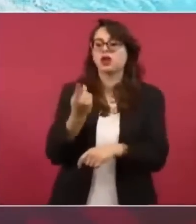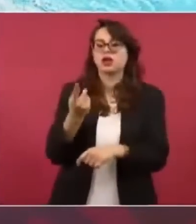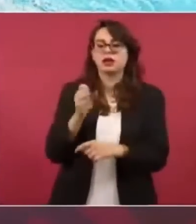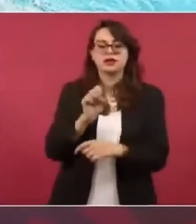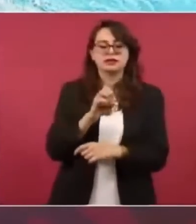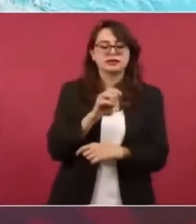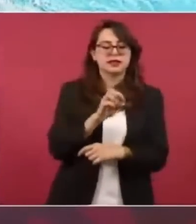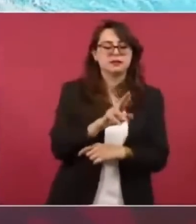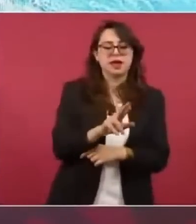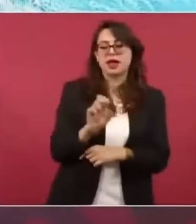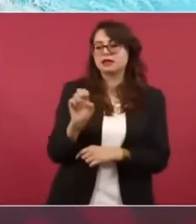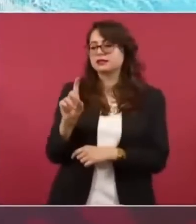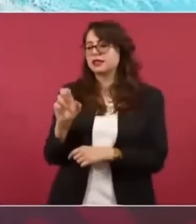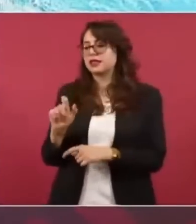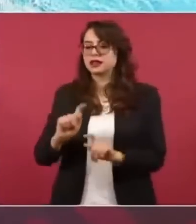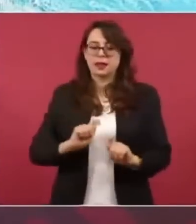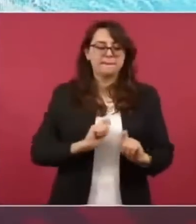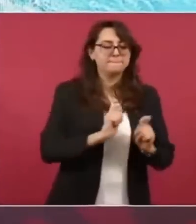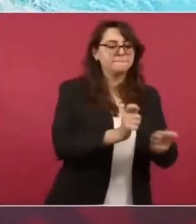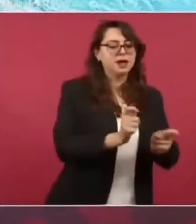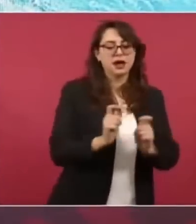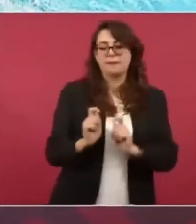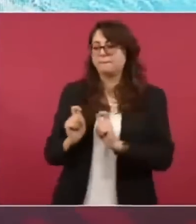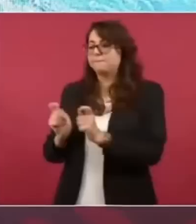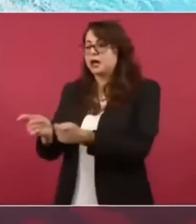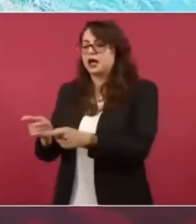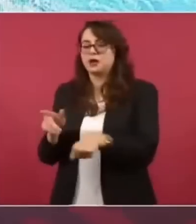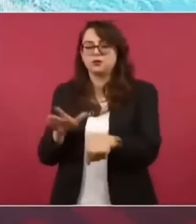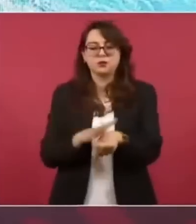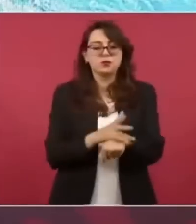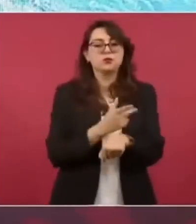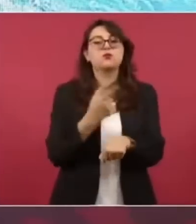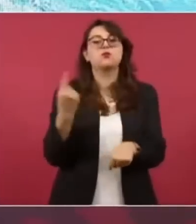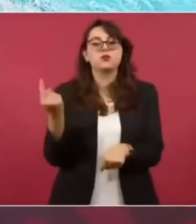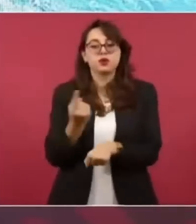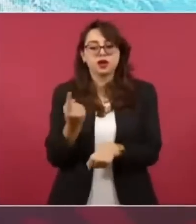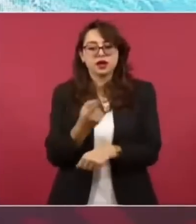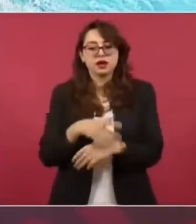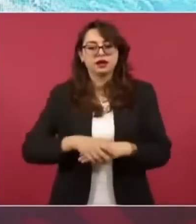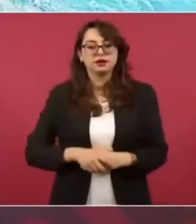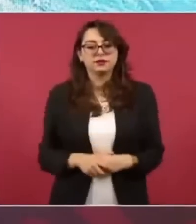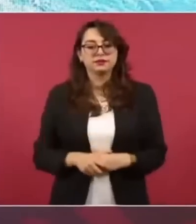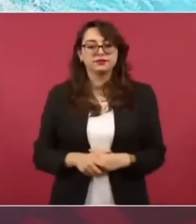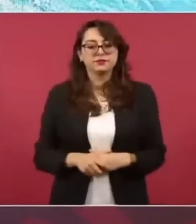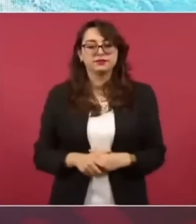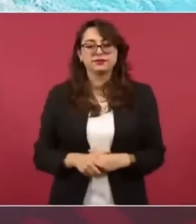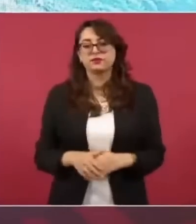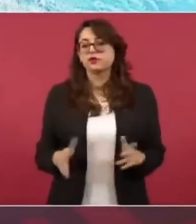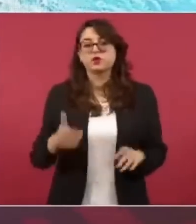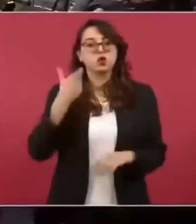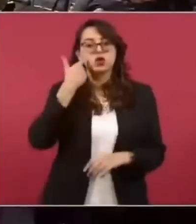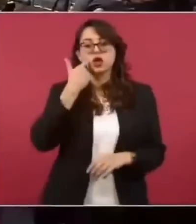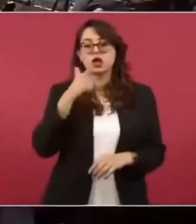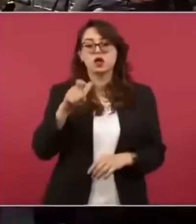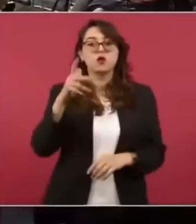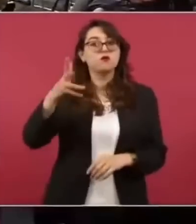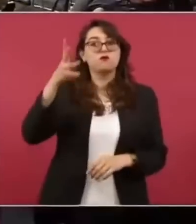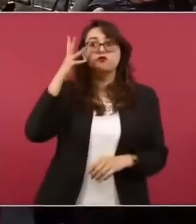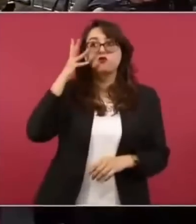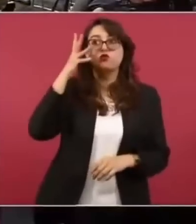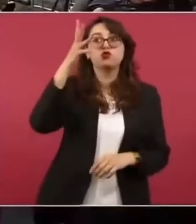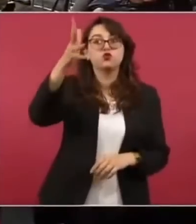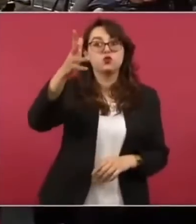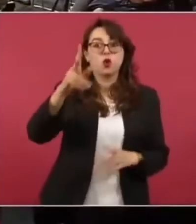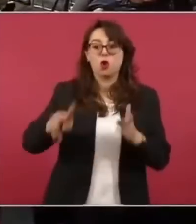procurando y esto lo he platicado con muchos es de que no se